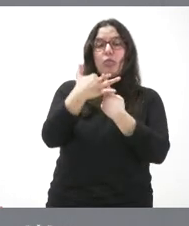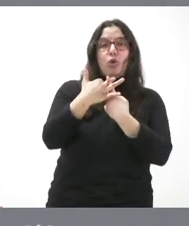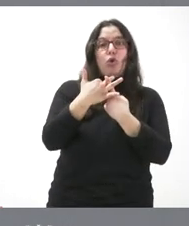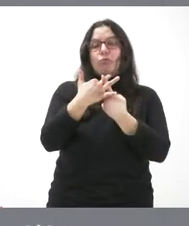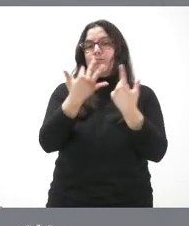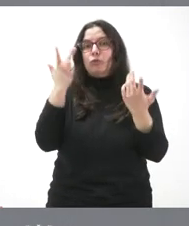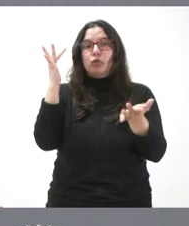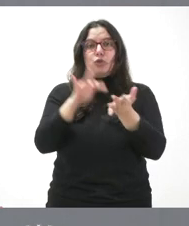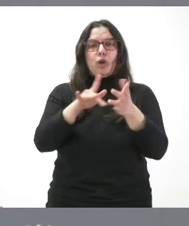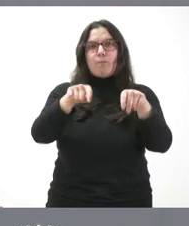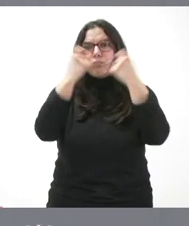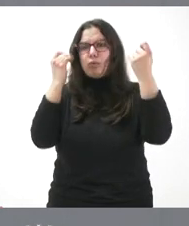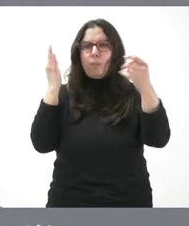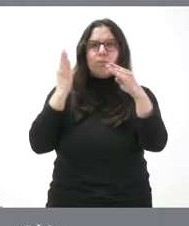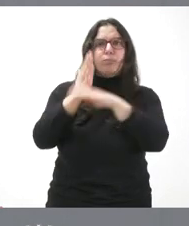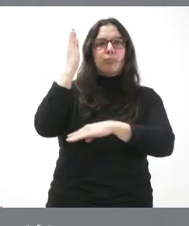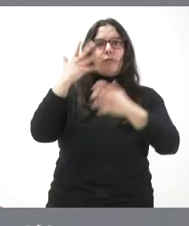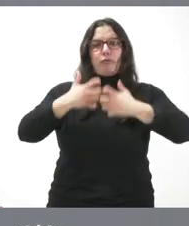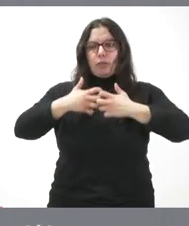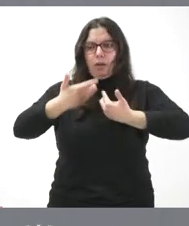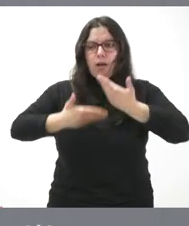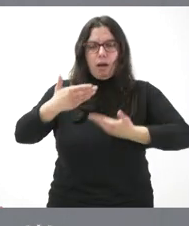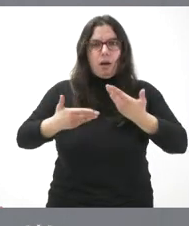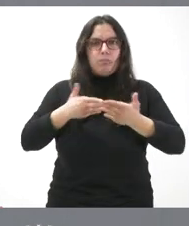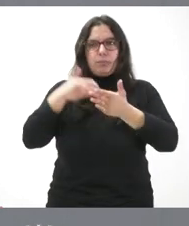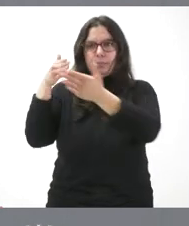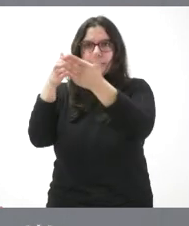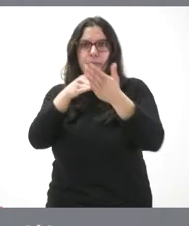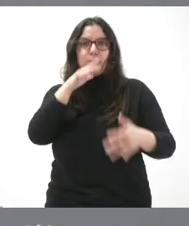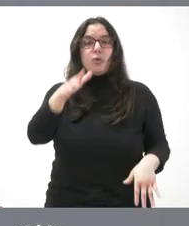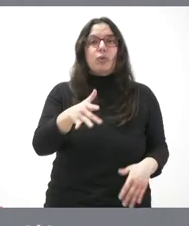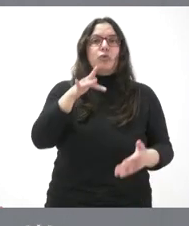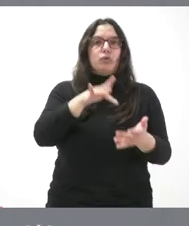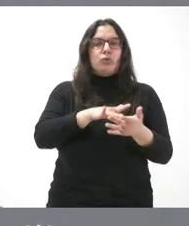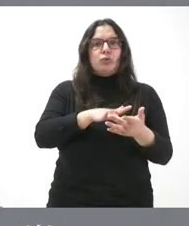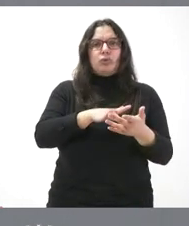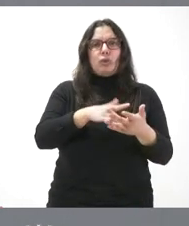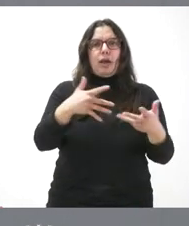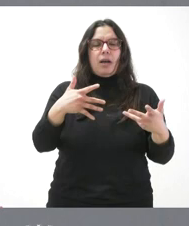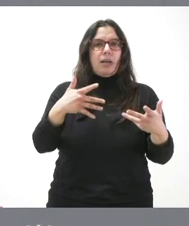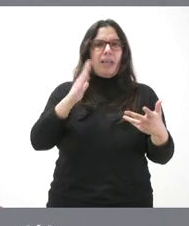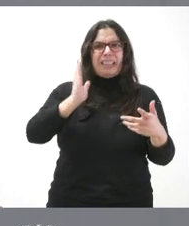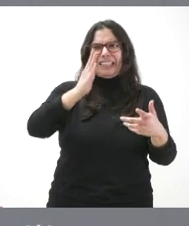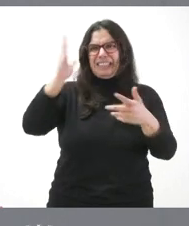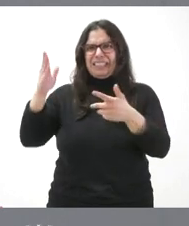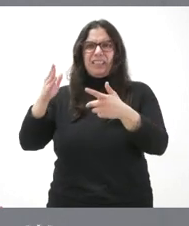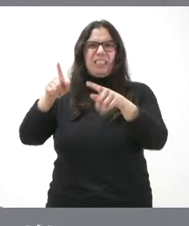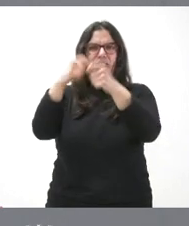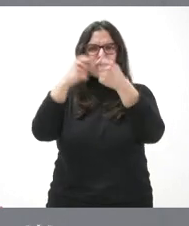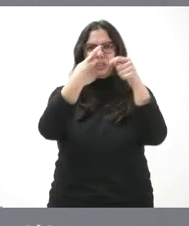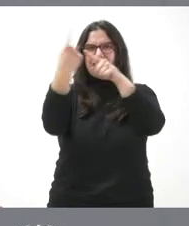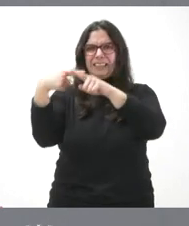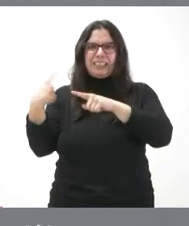interrumpe sustancialmente el funcionamiento de una comunidad o sociedad por ocasionar gran cantidad de víctimas, daños e impactos materiales